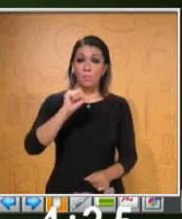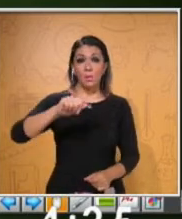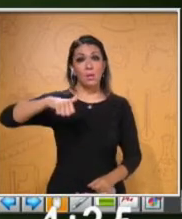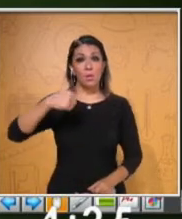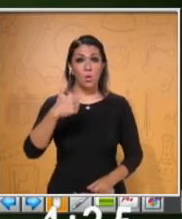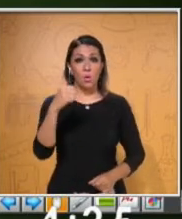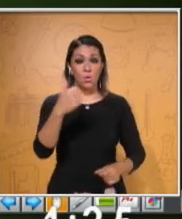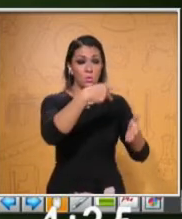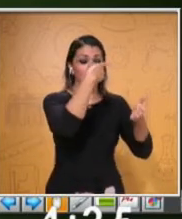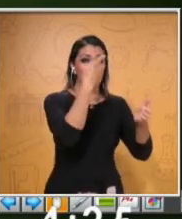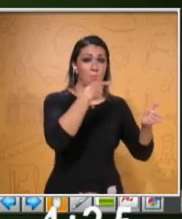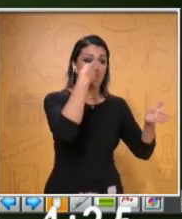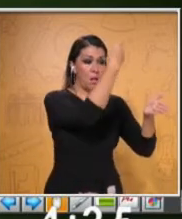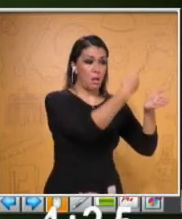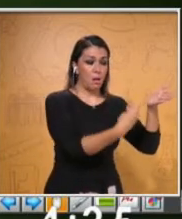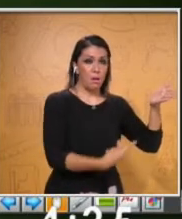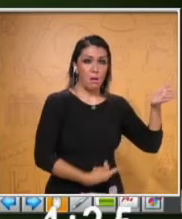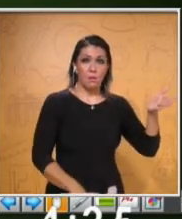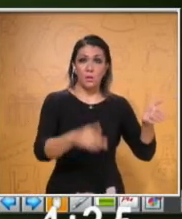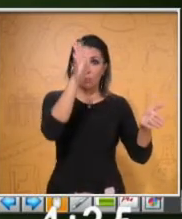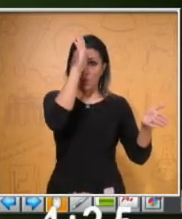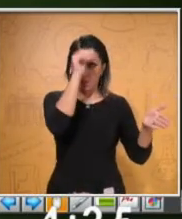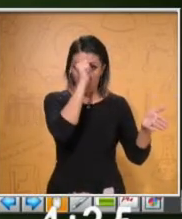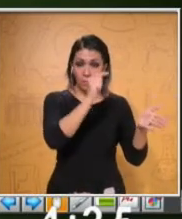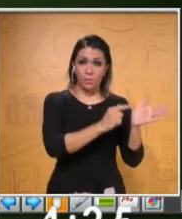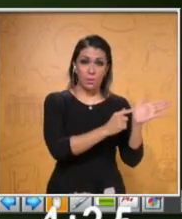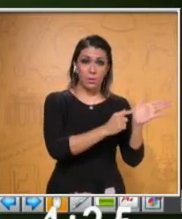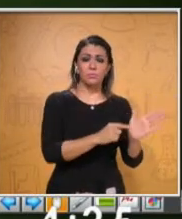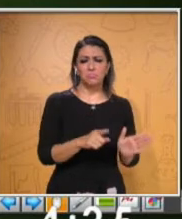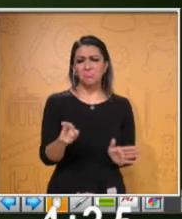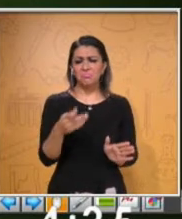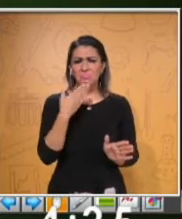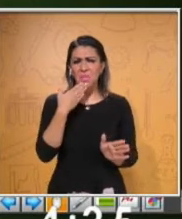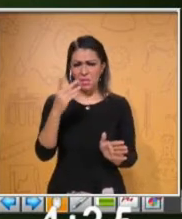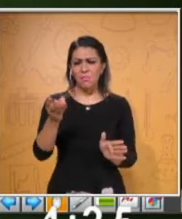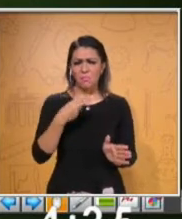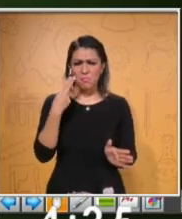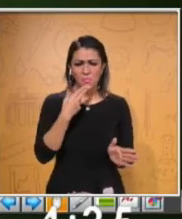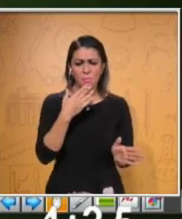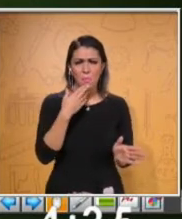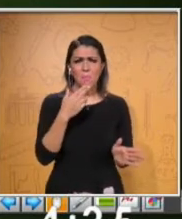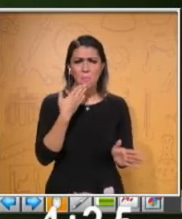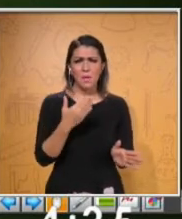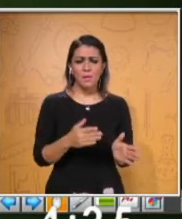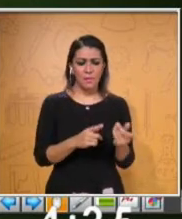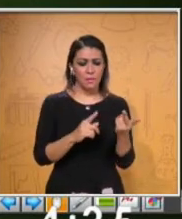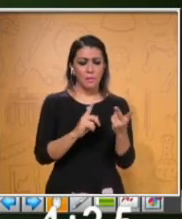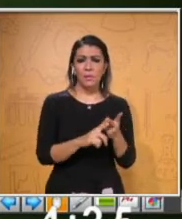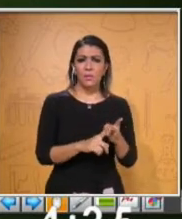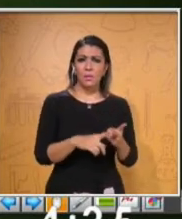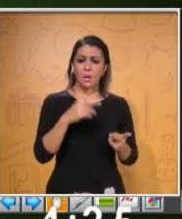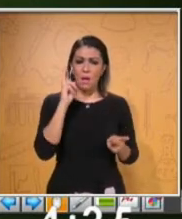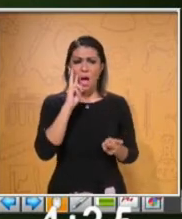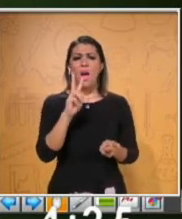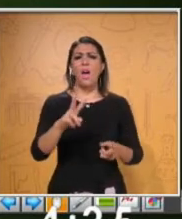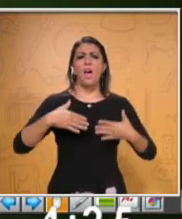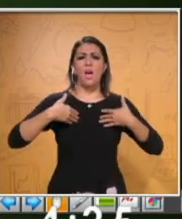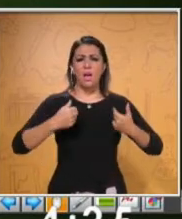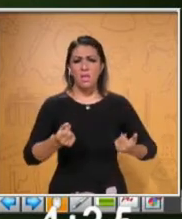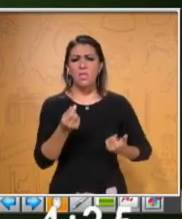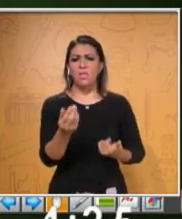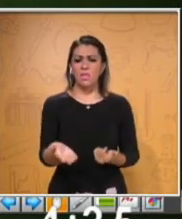más para expresar acuerdos. Ese es un buen punto. I see what you mean. Veo lo que quieres decir.